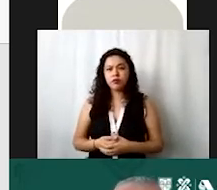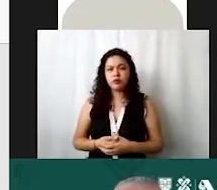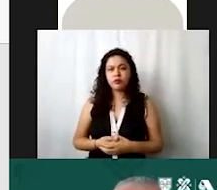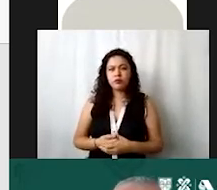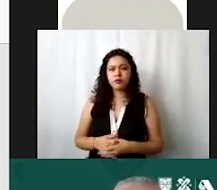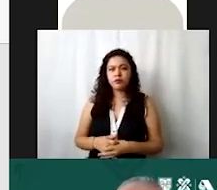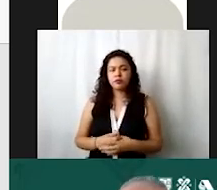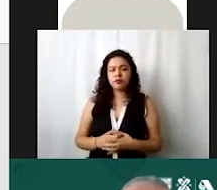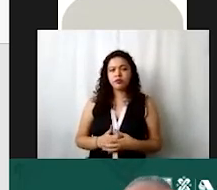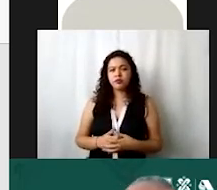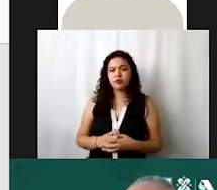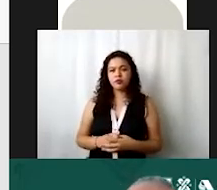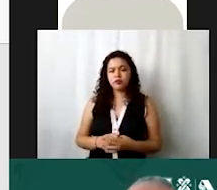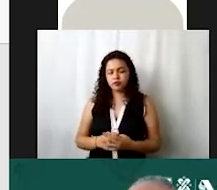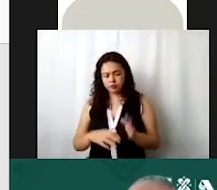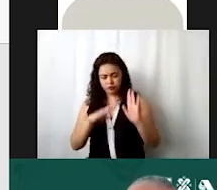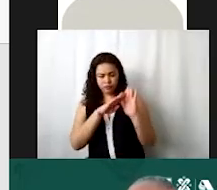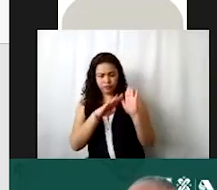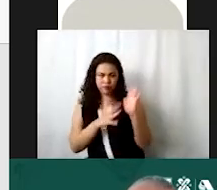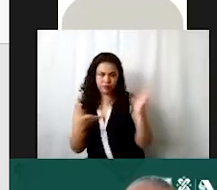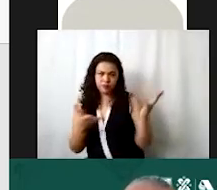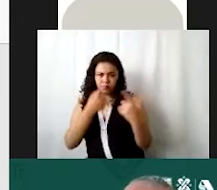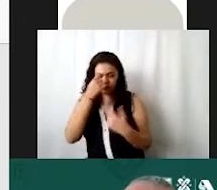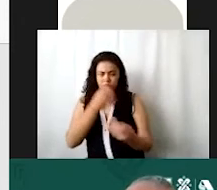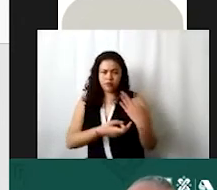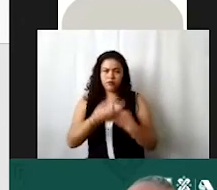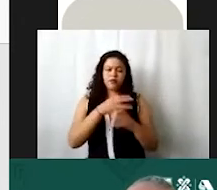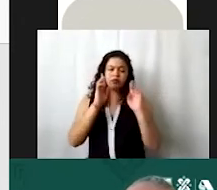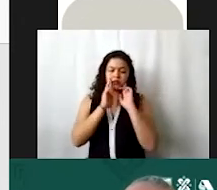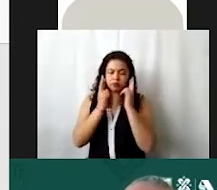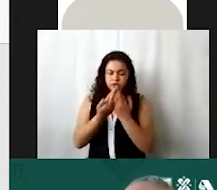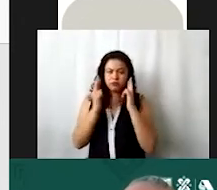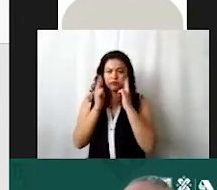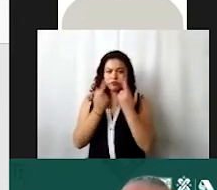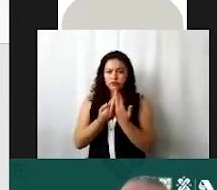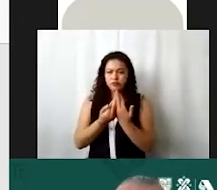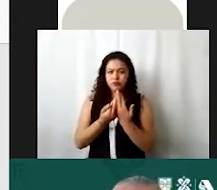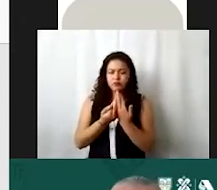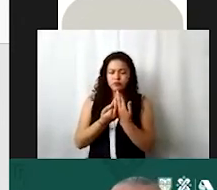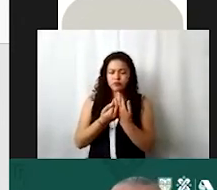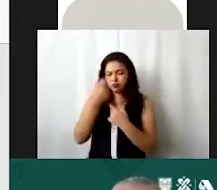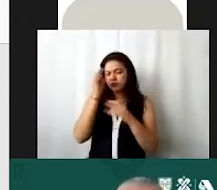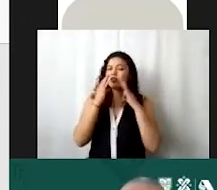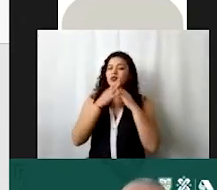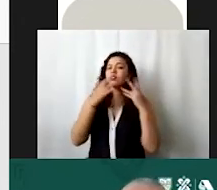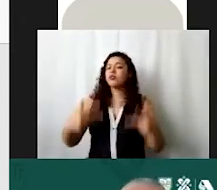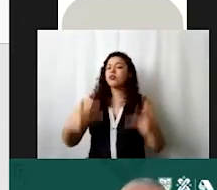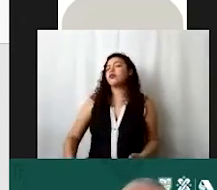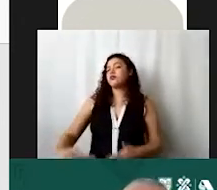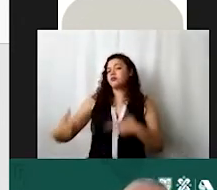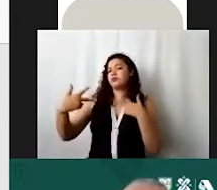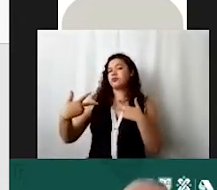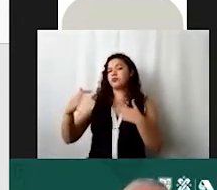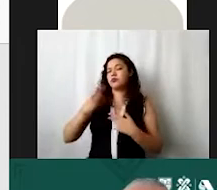estos lineamientos aplican obviamente a todas estas sesiones de manera virtual y puede ser el caso que